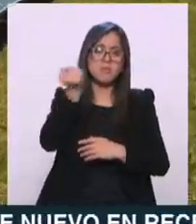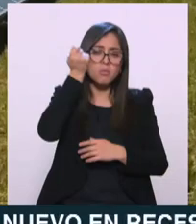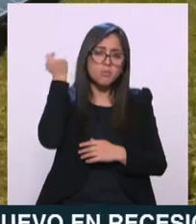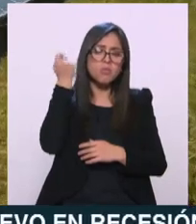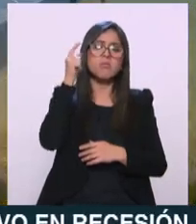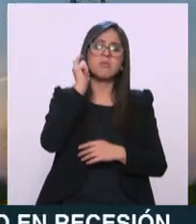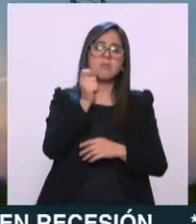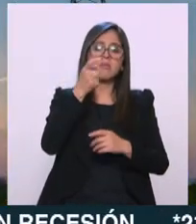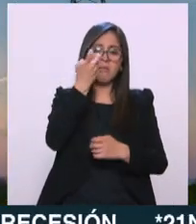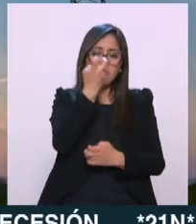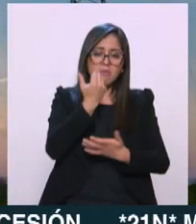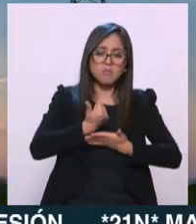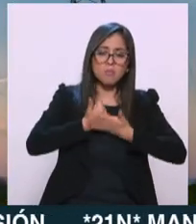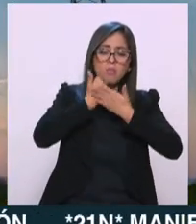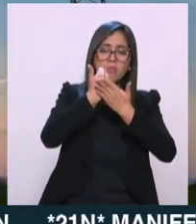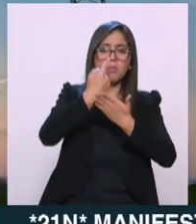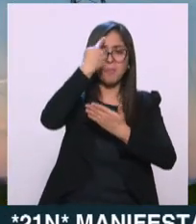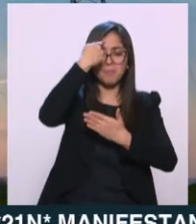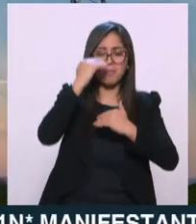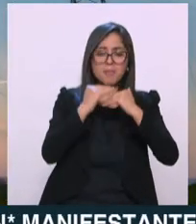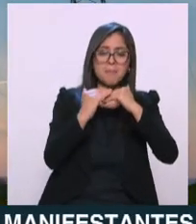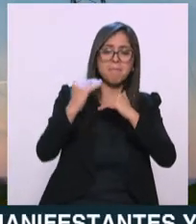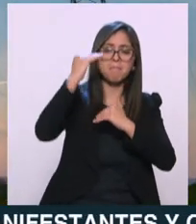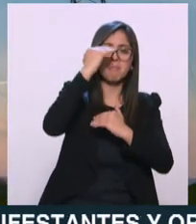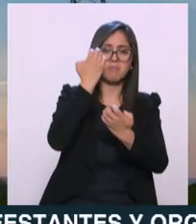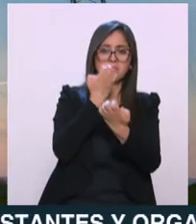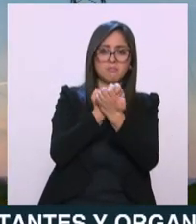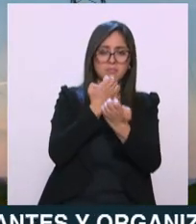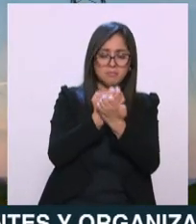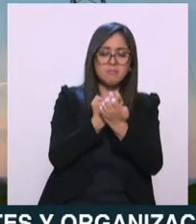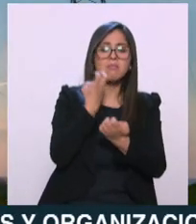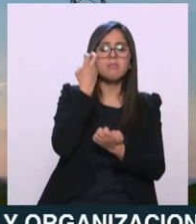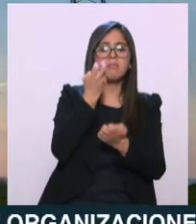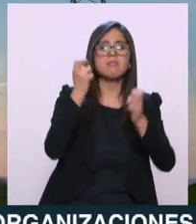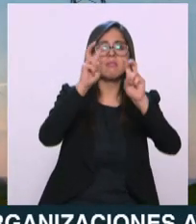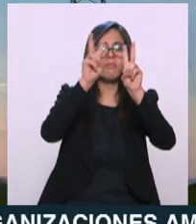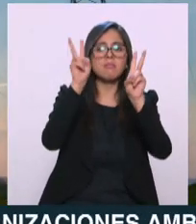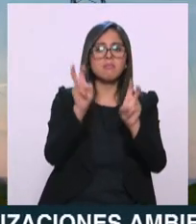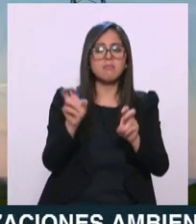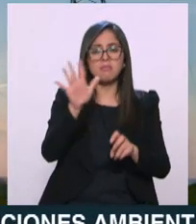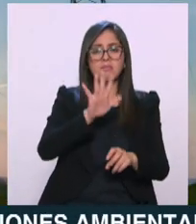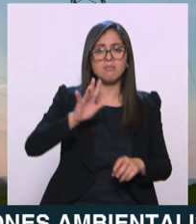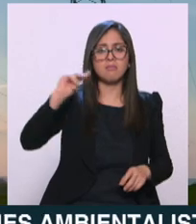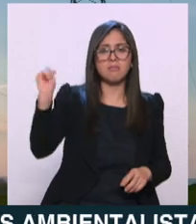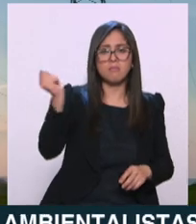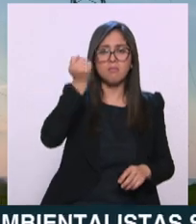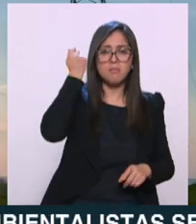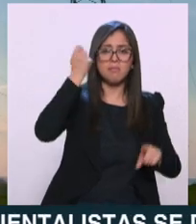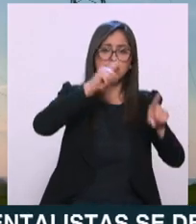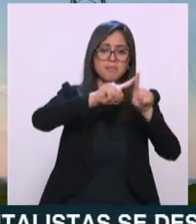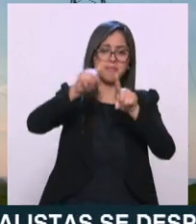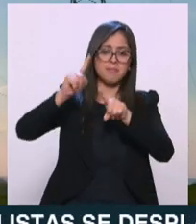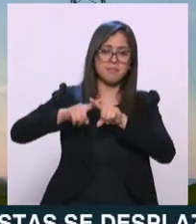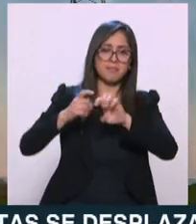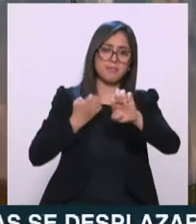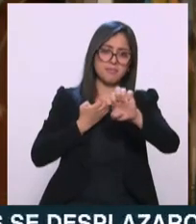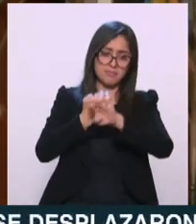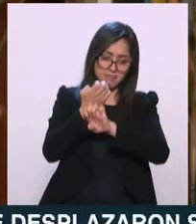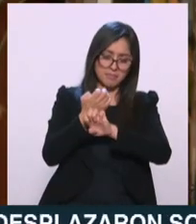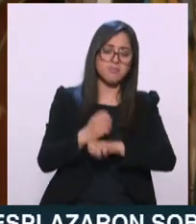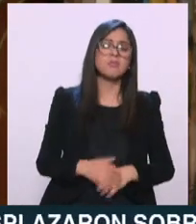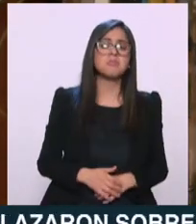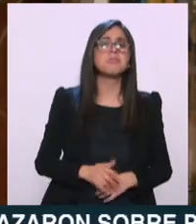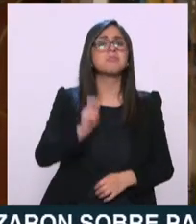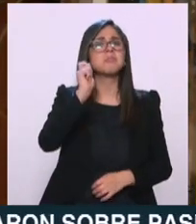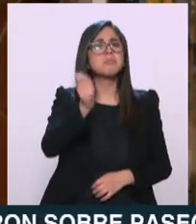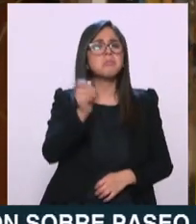crecimiento económico y por ende la soberanía tecnológica y nacional de estos estados. Entonces no es copiar esquemas